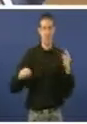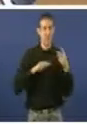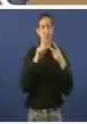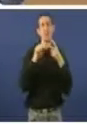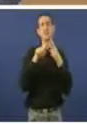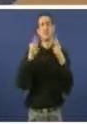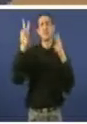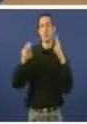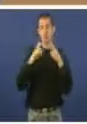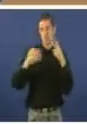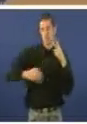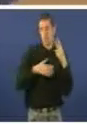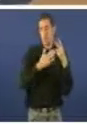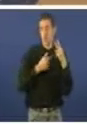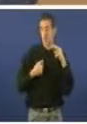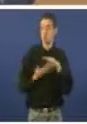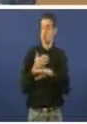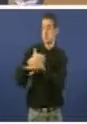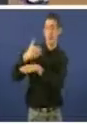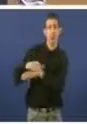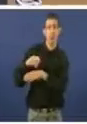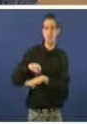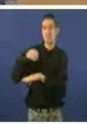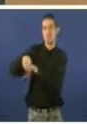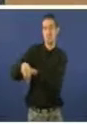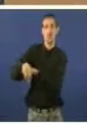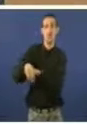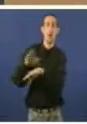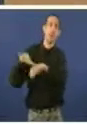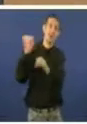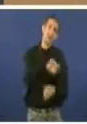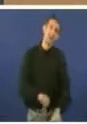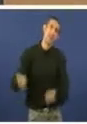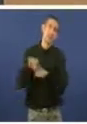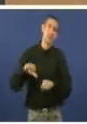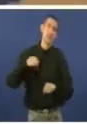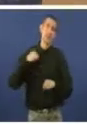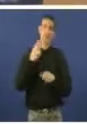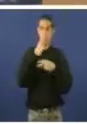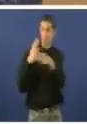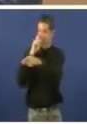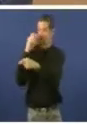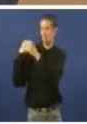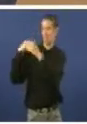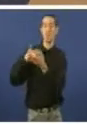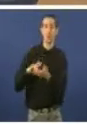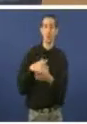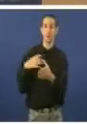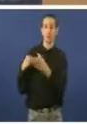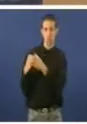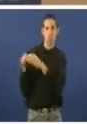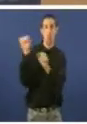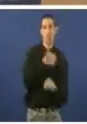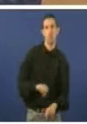que mañan cando os haian a defender a sanidade pública se recordarán que cando vostede apoiaba o goberno o incremento dos